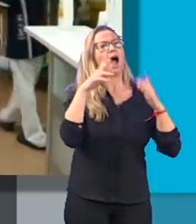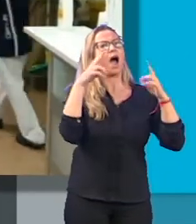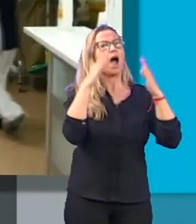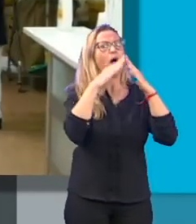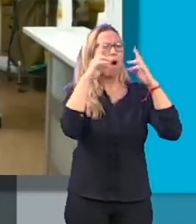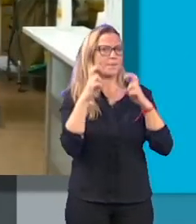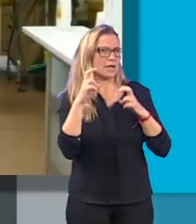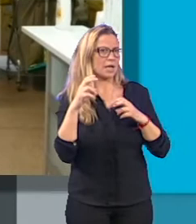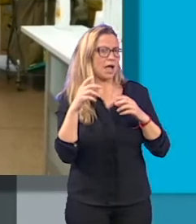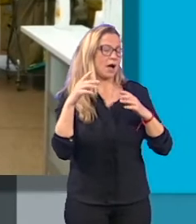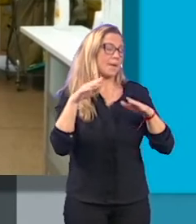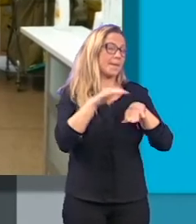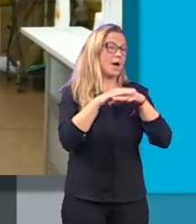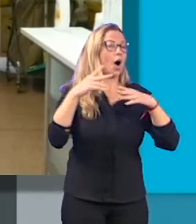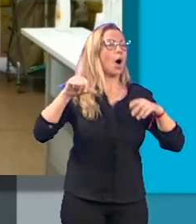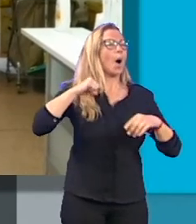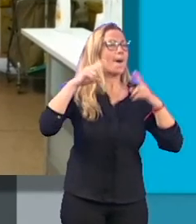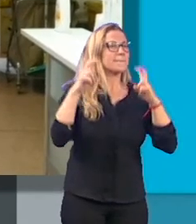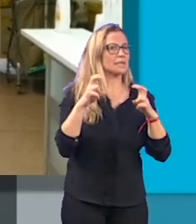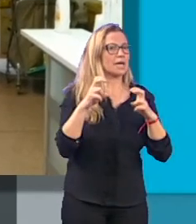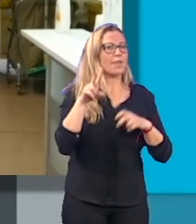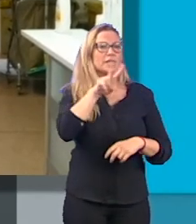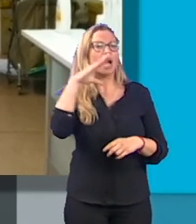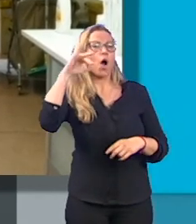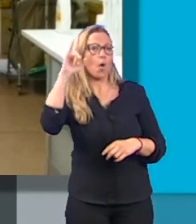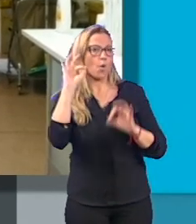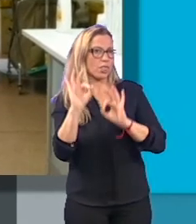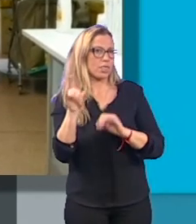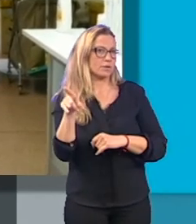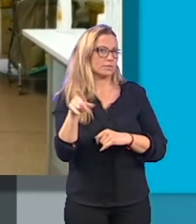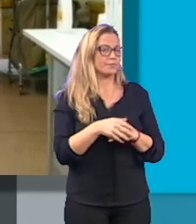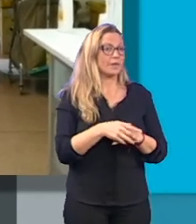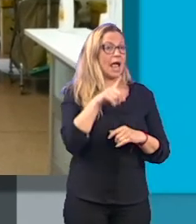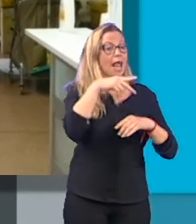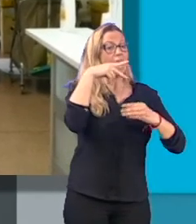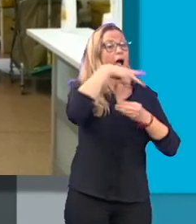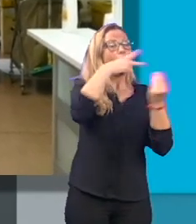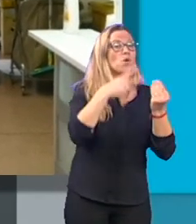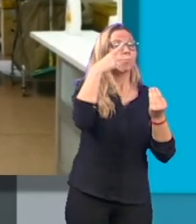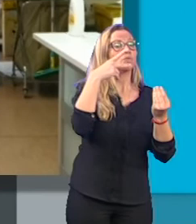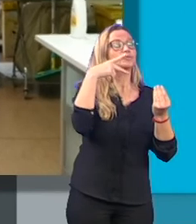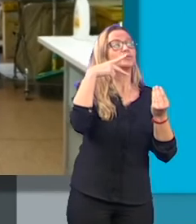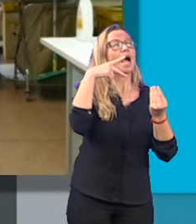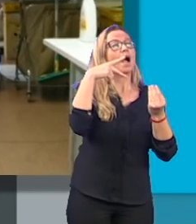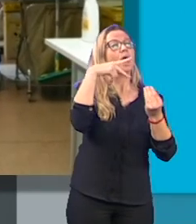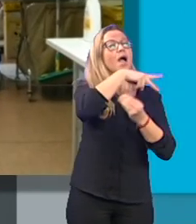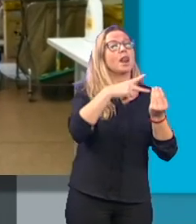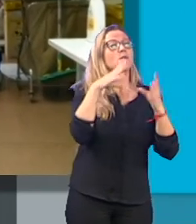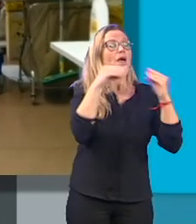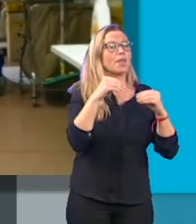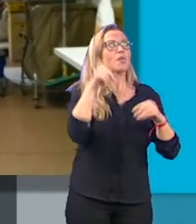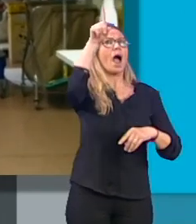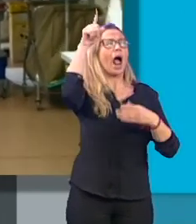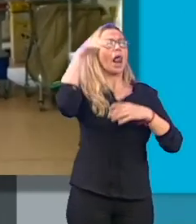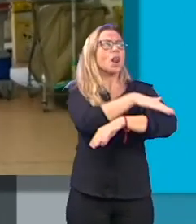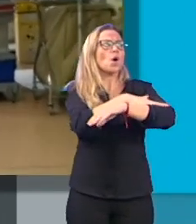de las que 141 estarían en UCI. Desde la Junta, además, se ha insistido en pedir al Gobierno Central la posibilidad de poder establecer